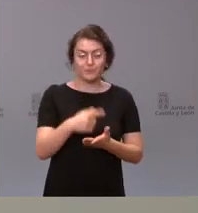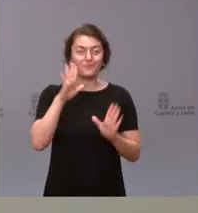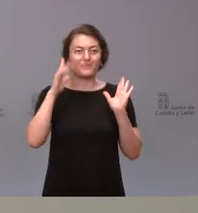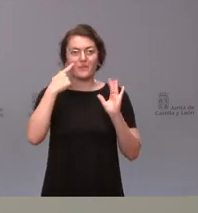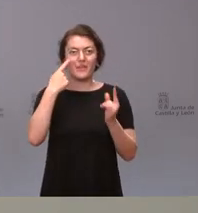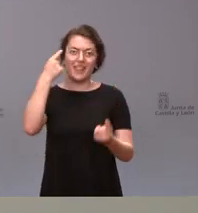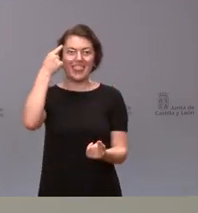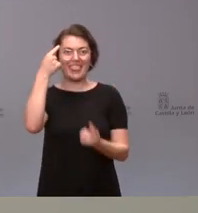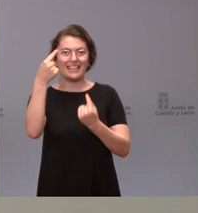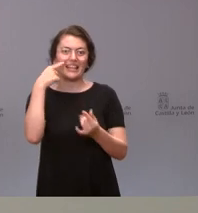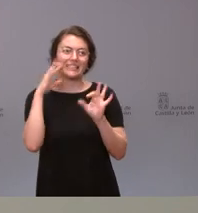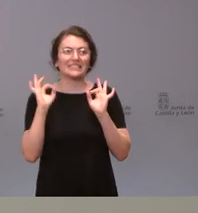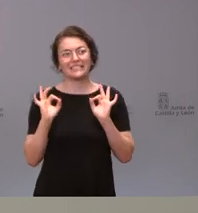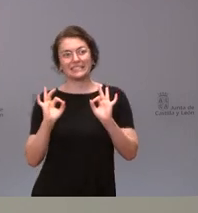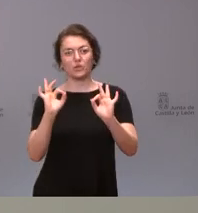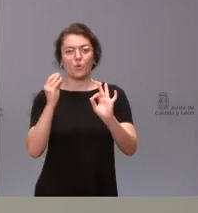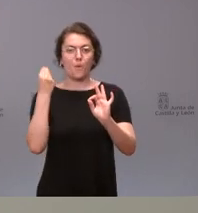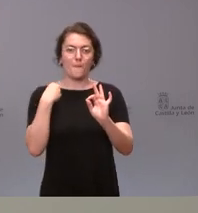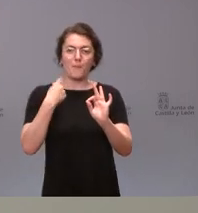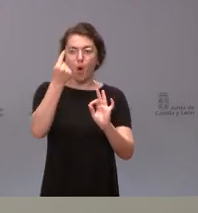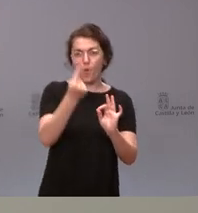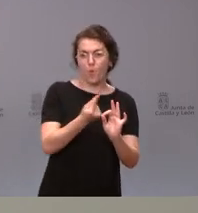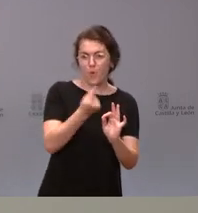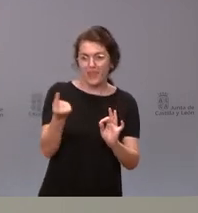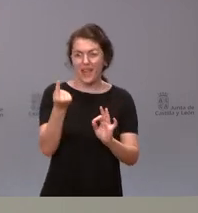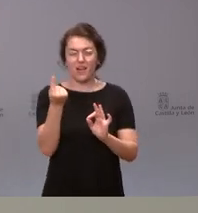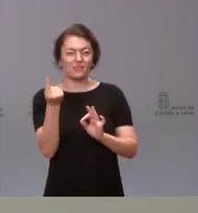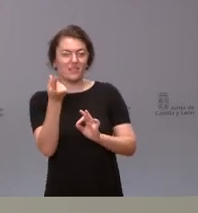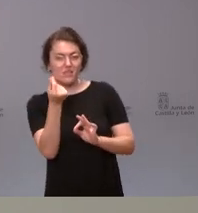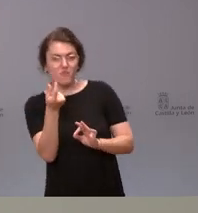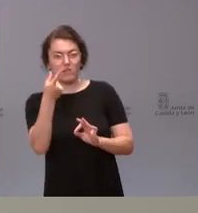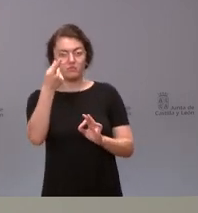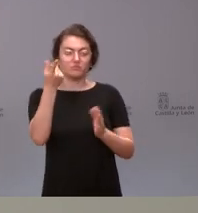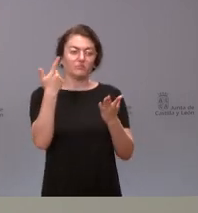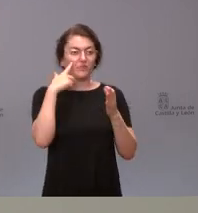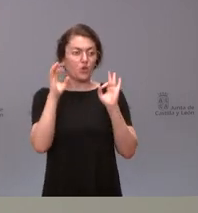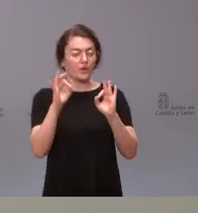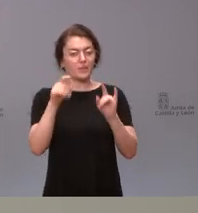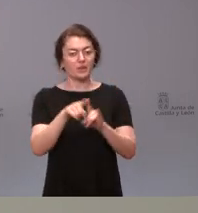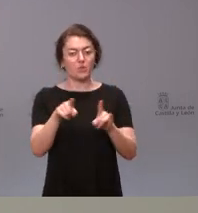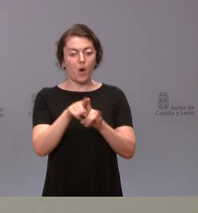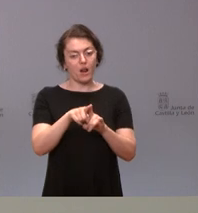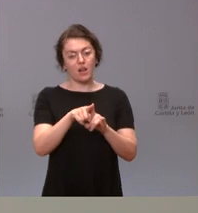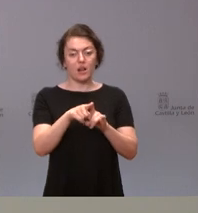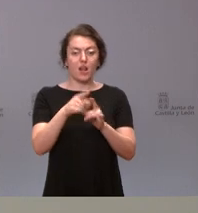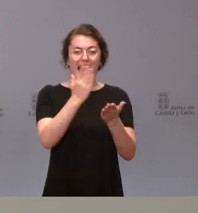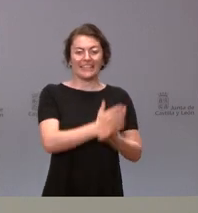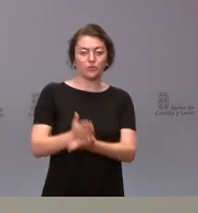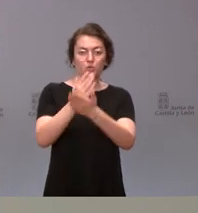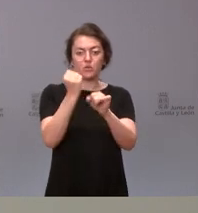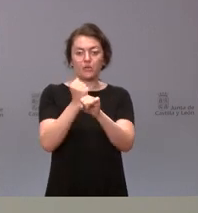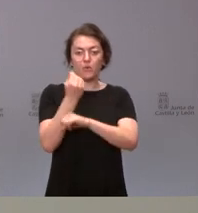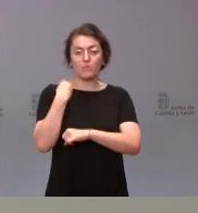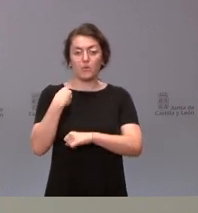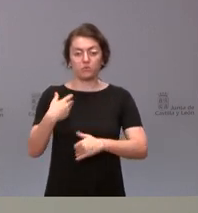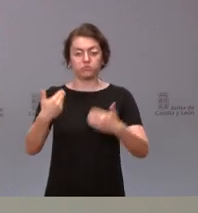preciso de cuentas y cifras, lógicamente hay una orientación de un estudio y un trabajo que pueda hacer la consejería y